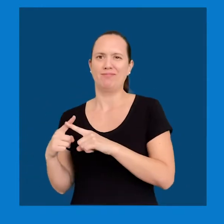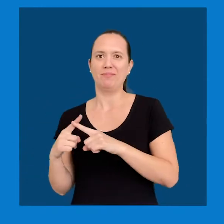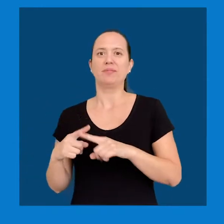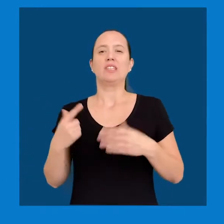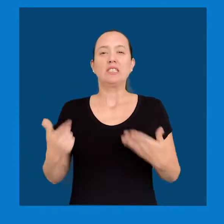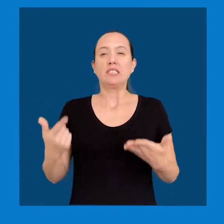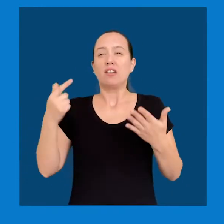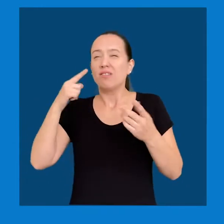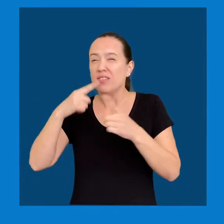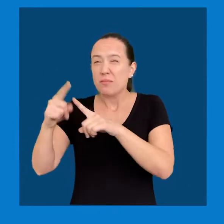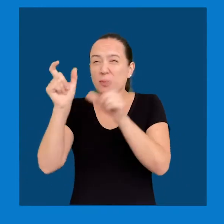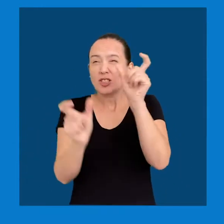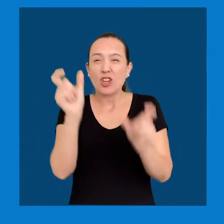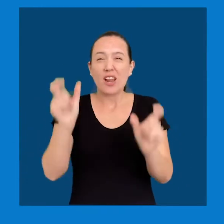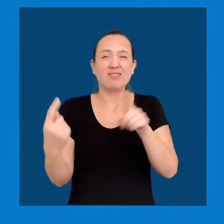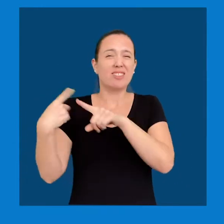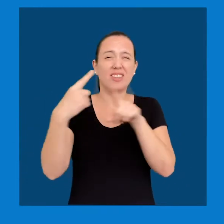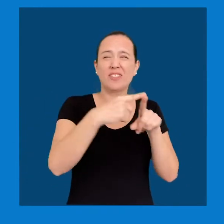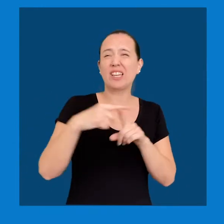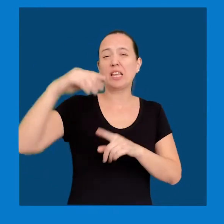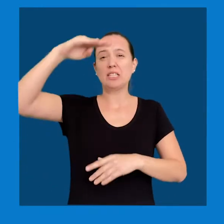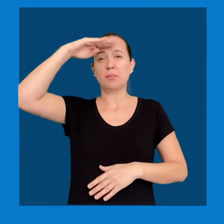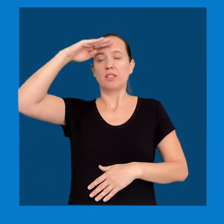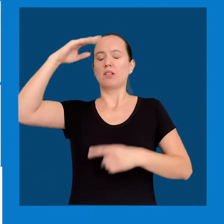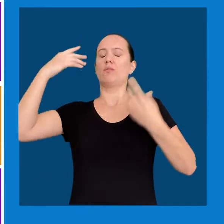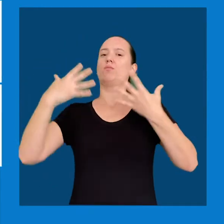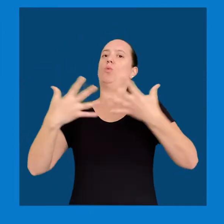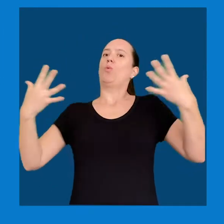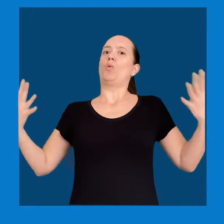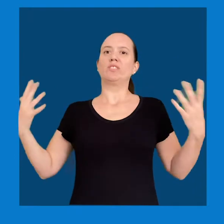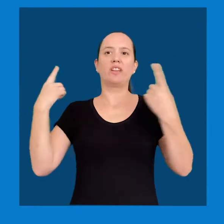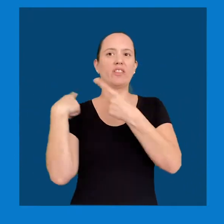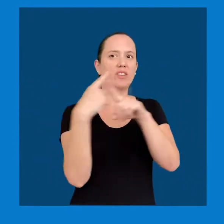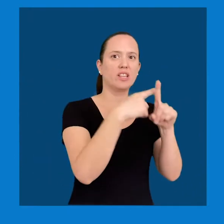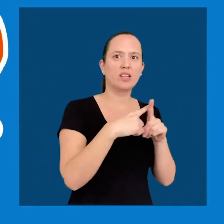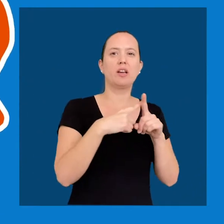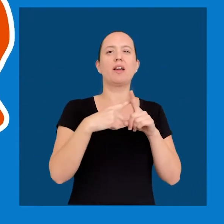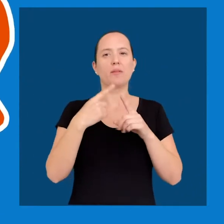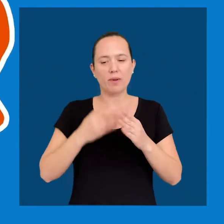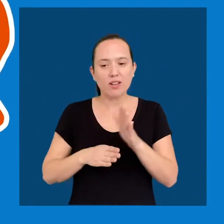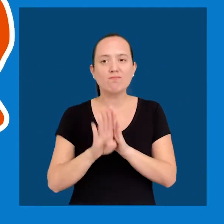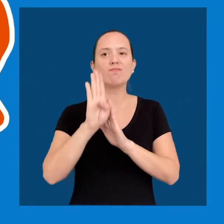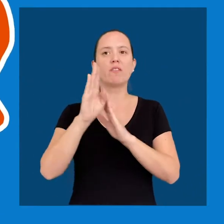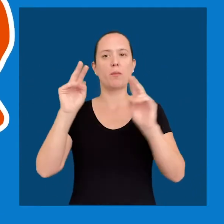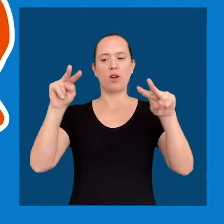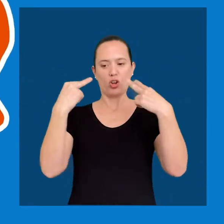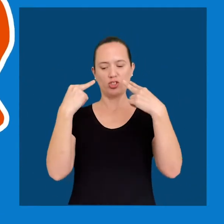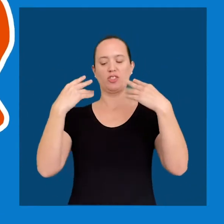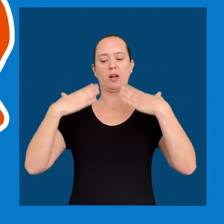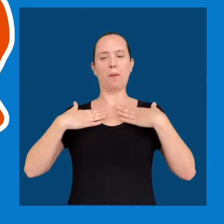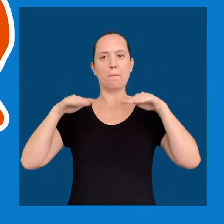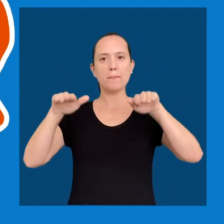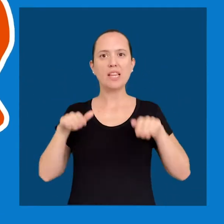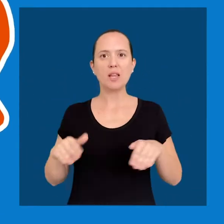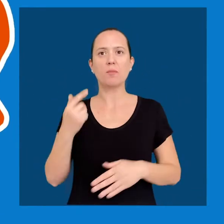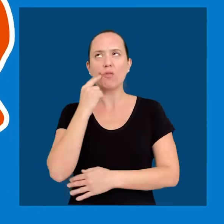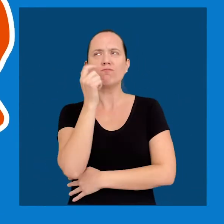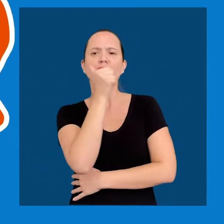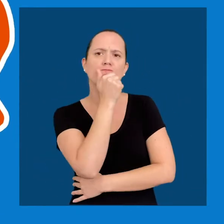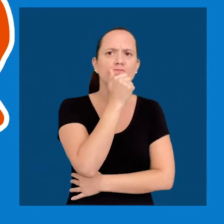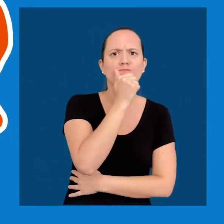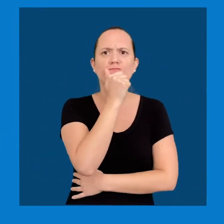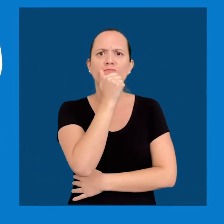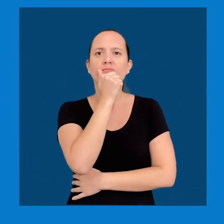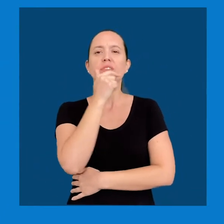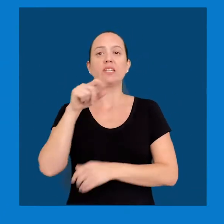esta perspectiva multidimensional de la experiencia humana, buscaremos desarrollar conocimiento a partir de nosotros mismos. En